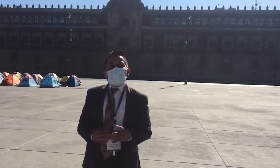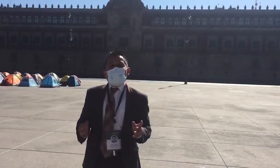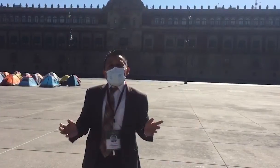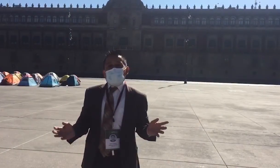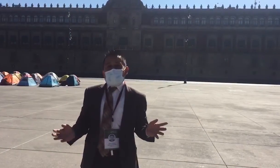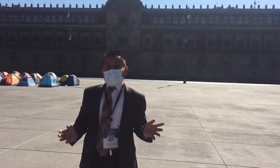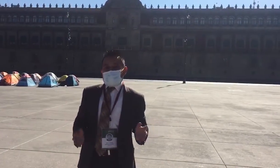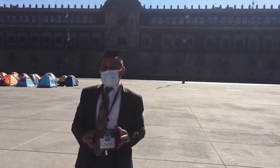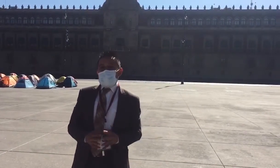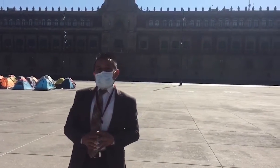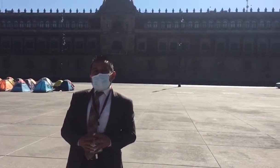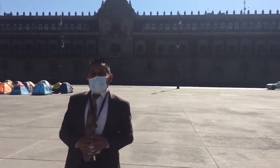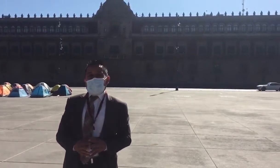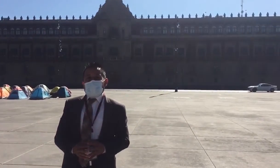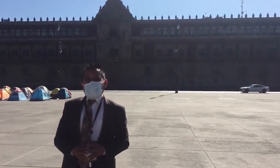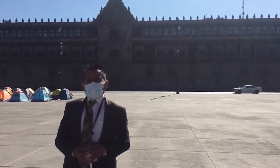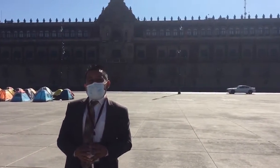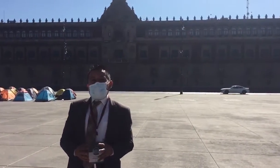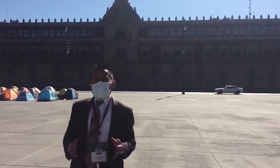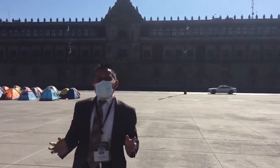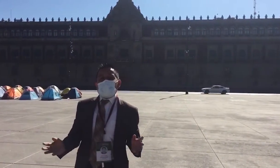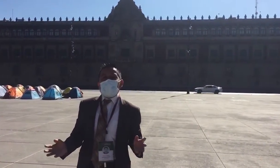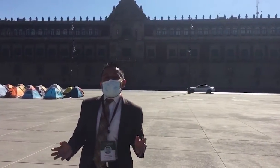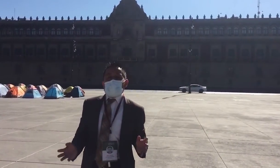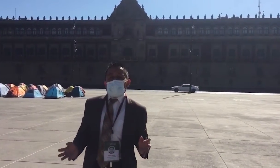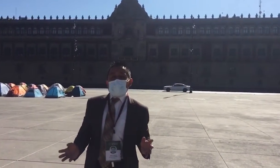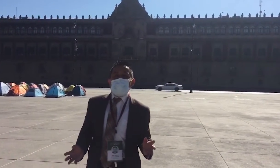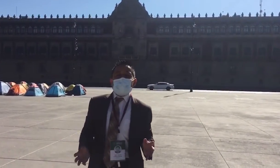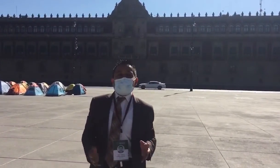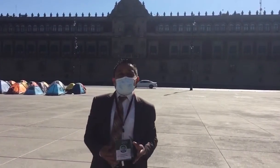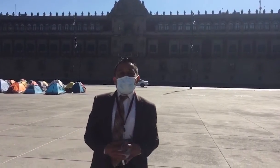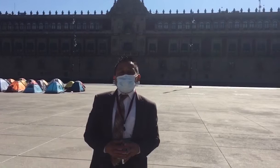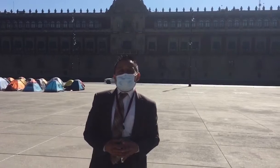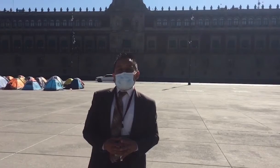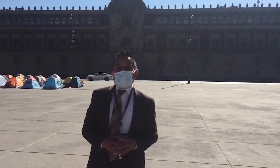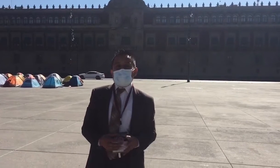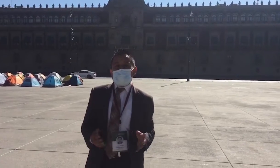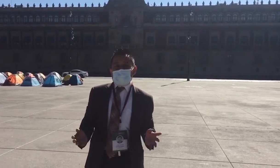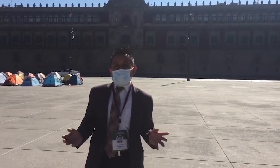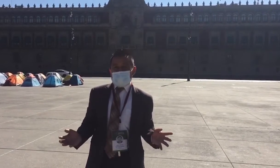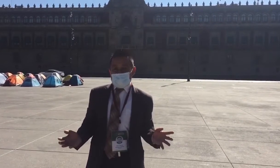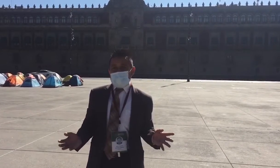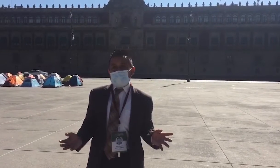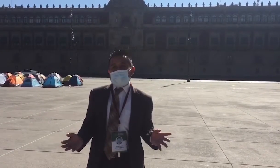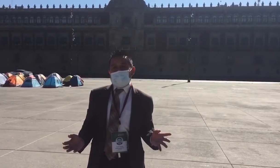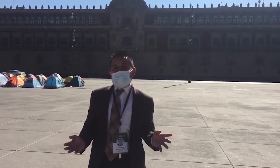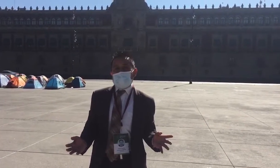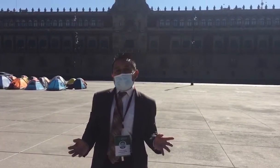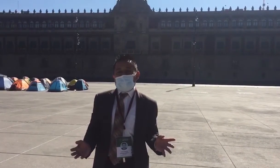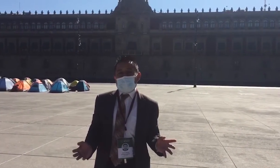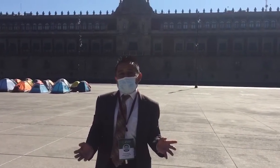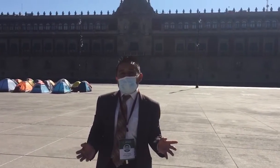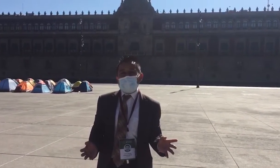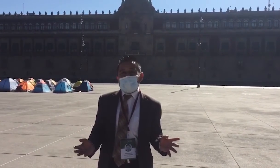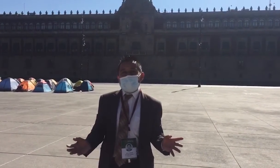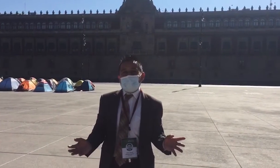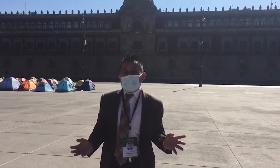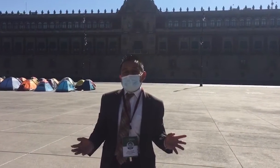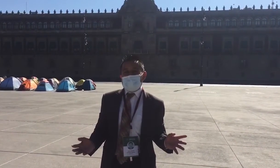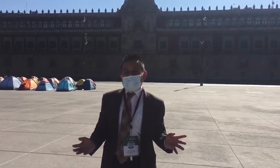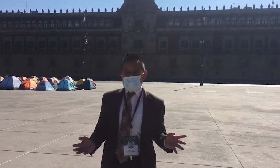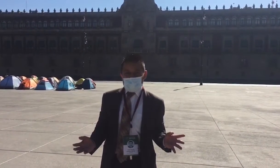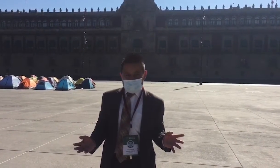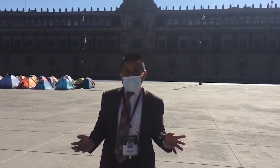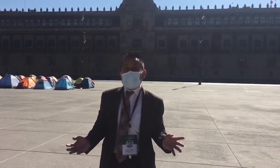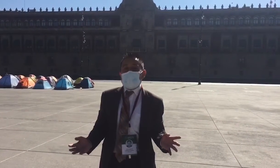Finalmente, en cuanto al tema de Sembrando Vida y la polémica que hay, porque con este programa supuestamente se destruyen bosques,